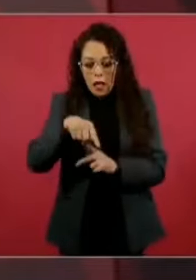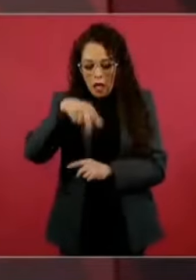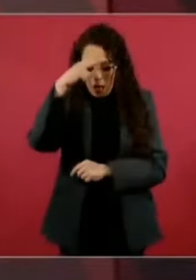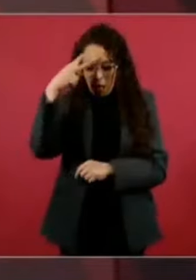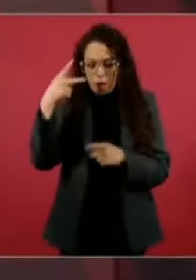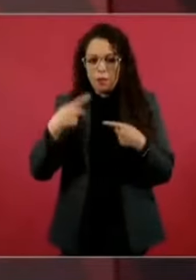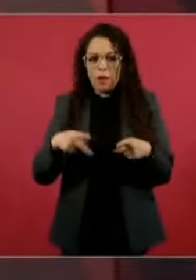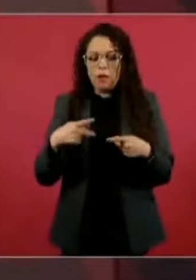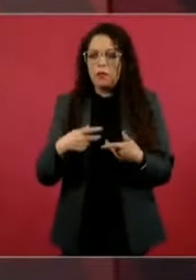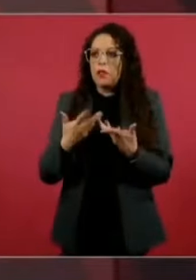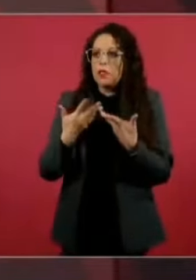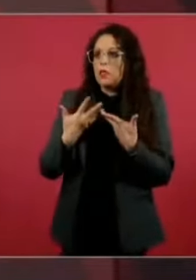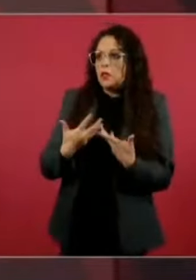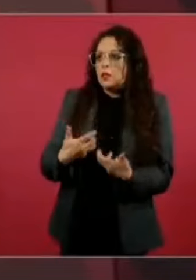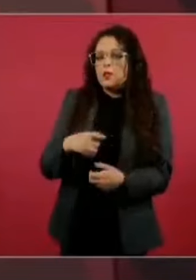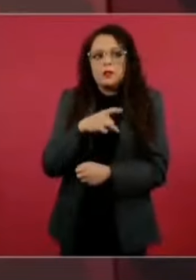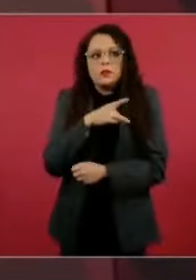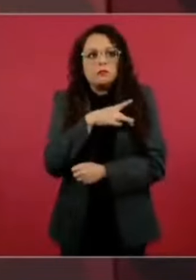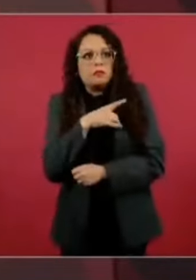mucha incertidumbre.